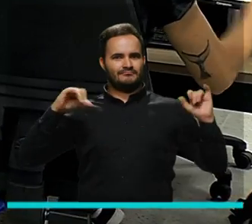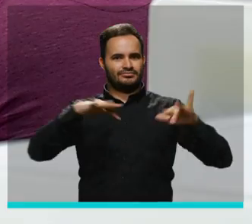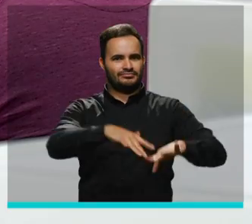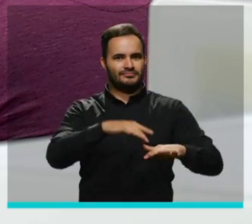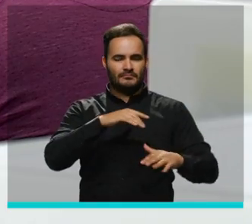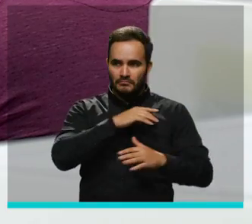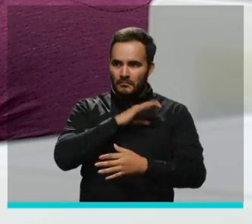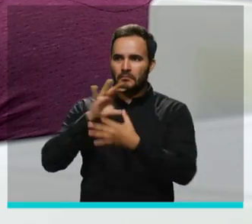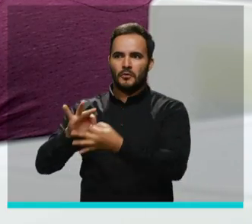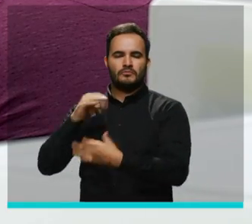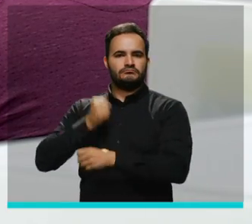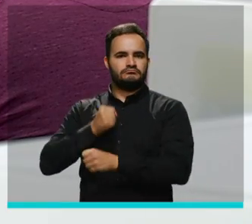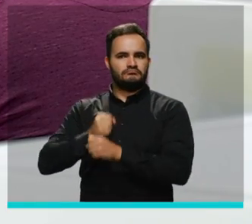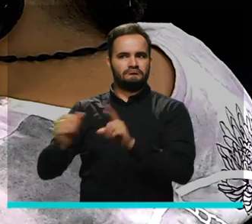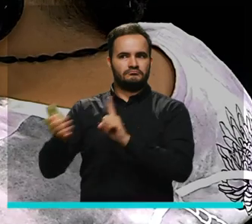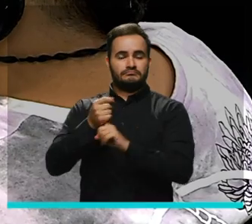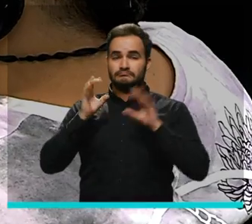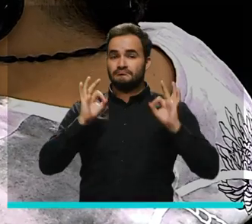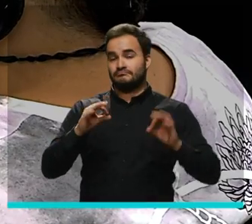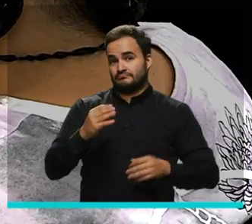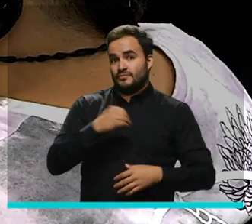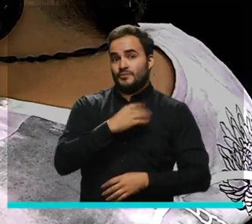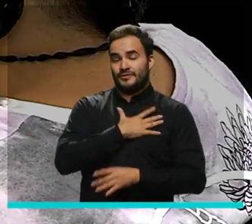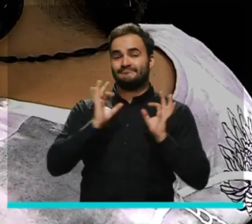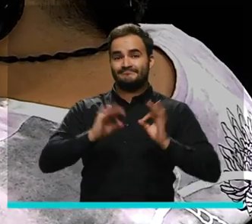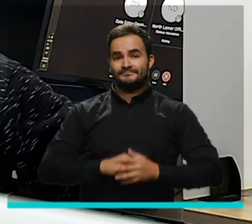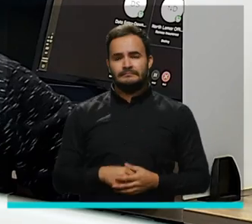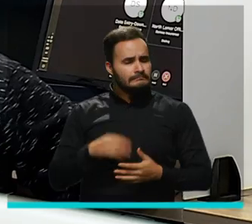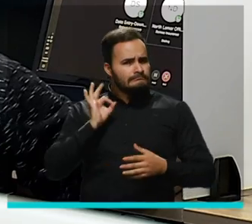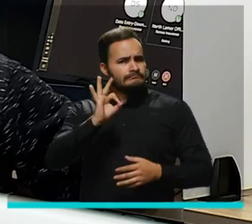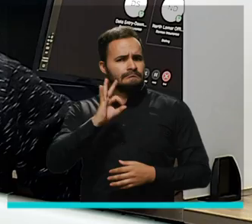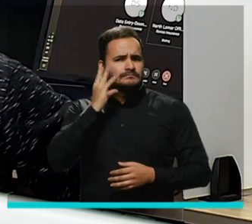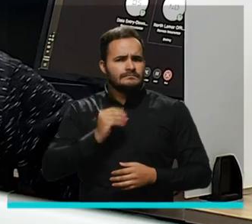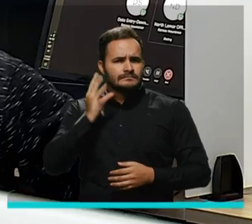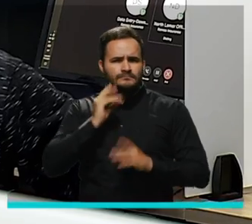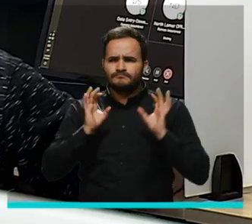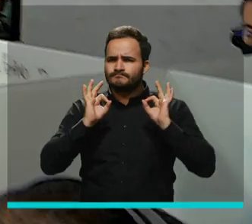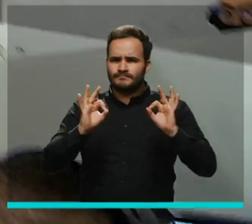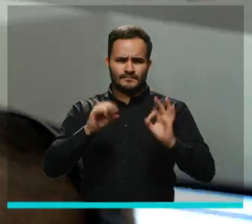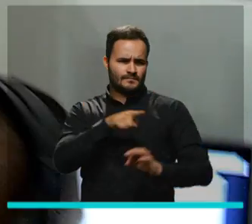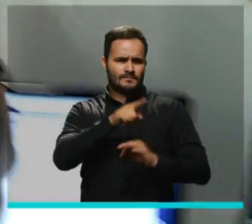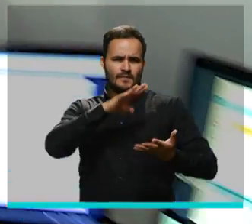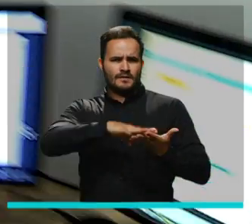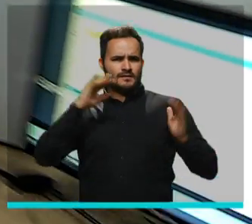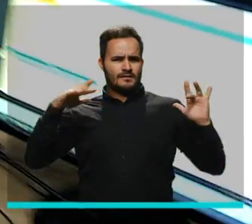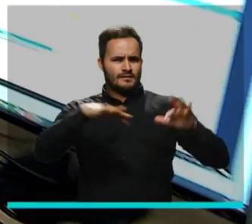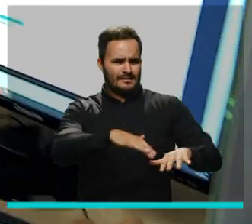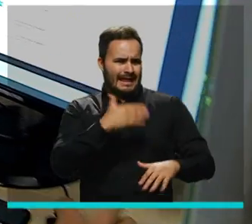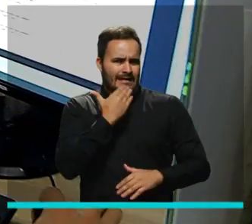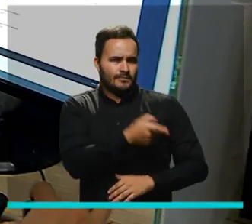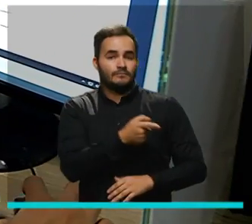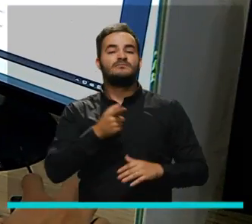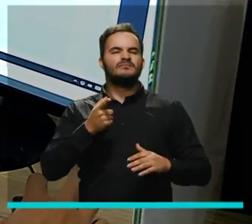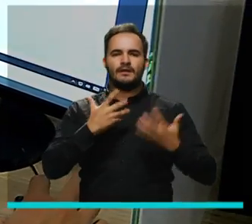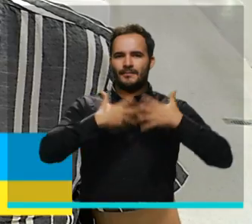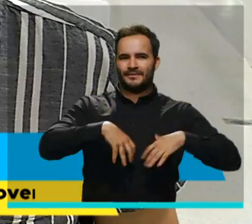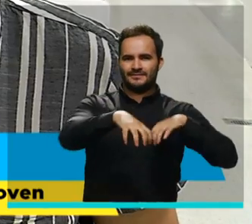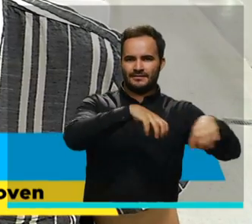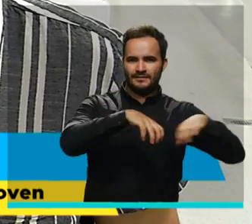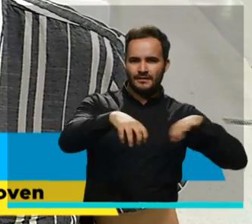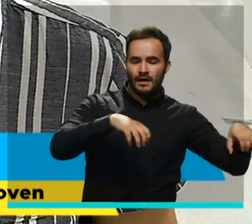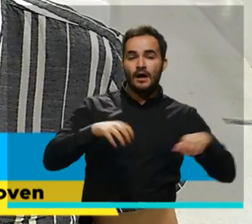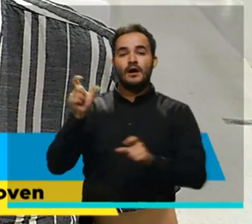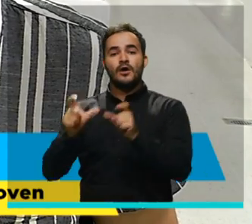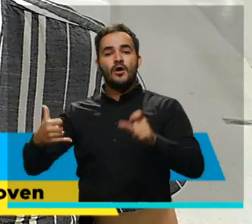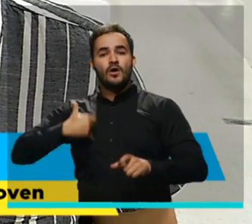Realmente son oportunidades que se deben de aprovechar porque conectan la empresa privada con los